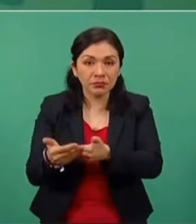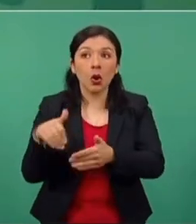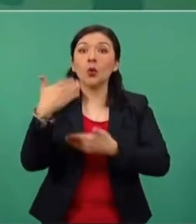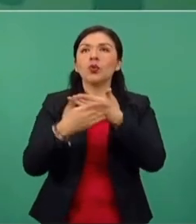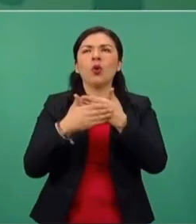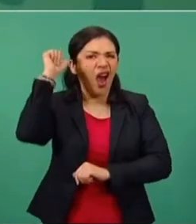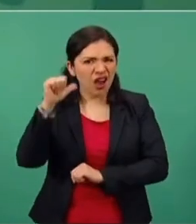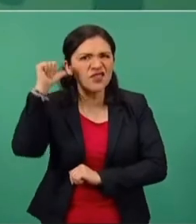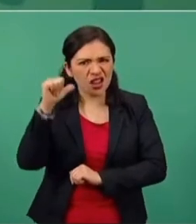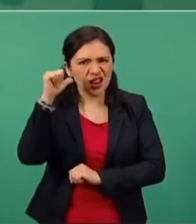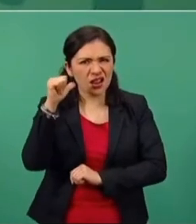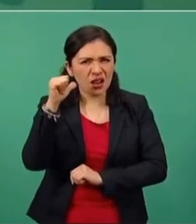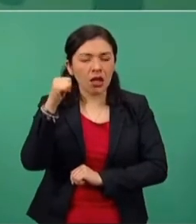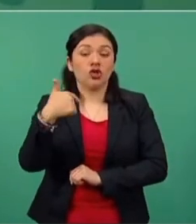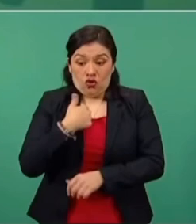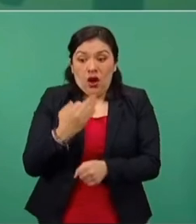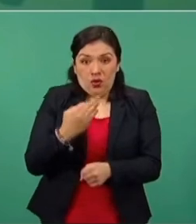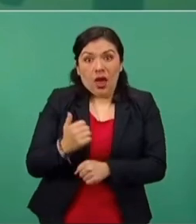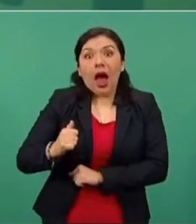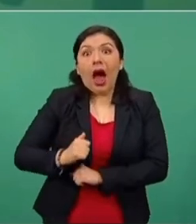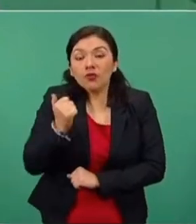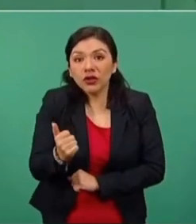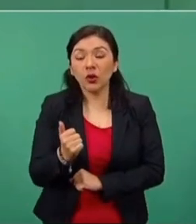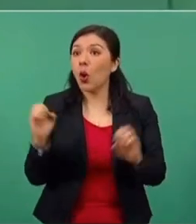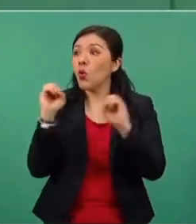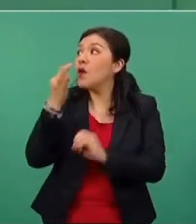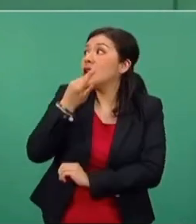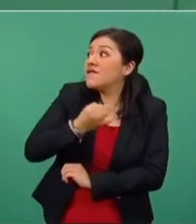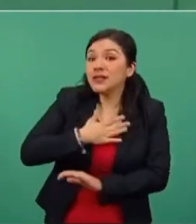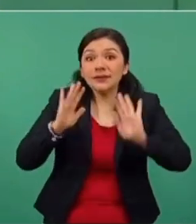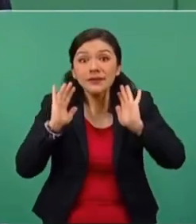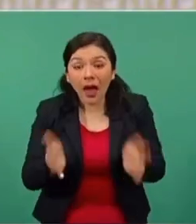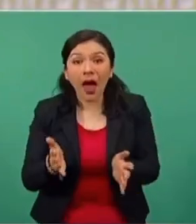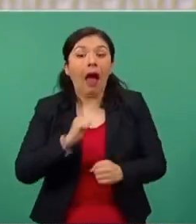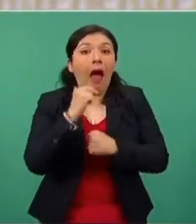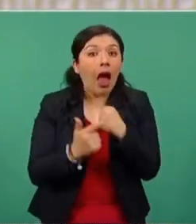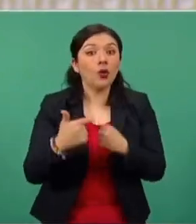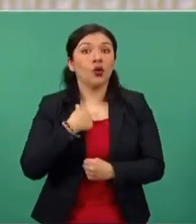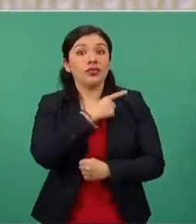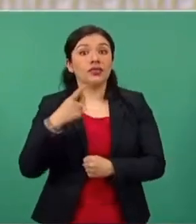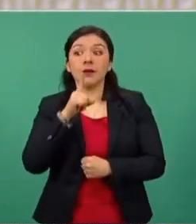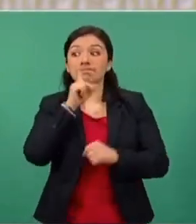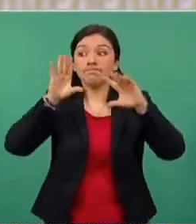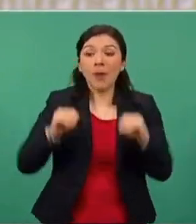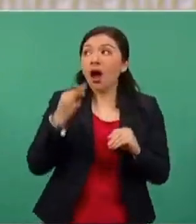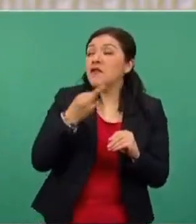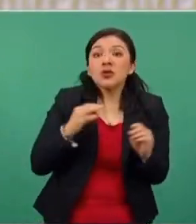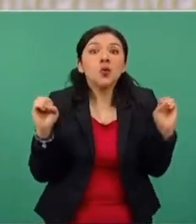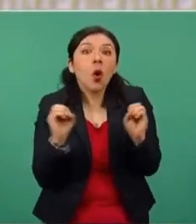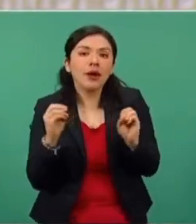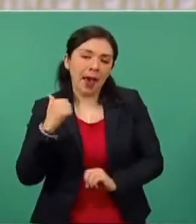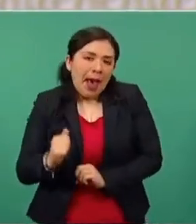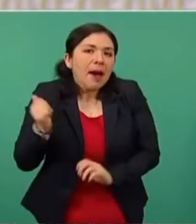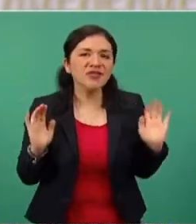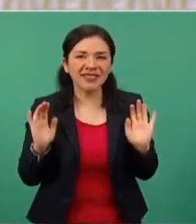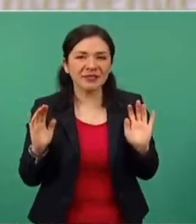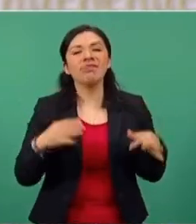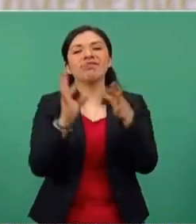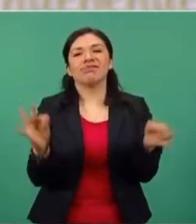abril. Yo estoy aprovechando ahorita porque todavía no nos han notificado que ya no debo de hablar. Vamos a aprovechar.